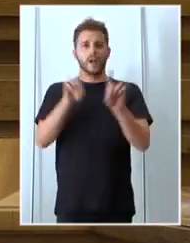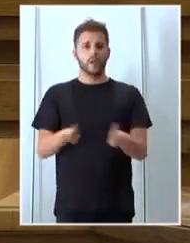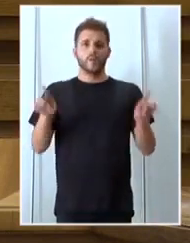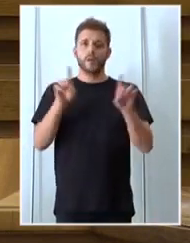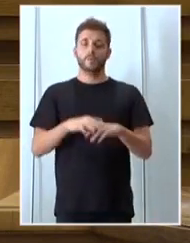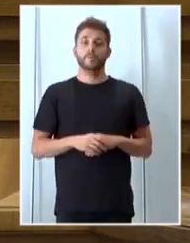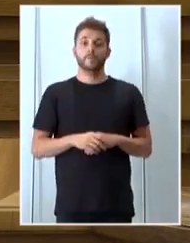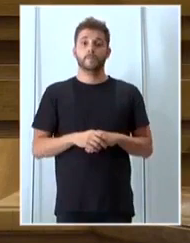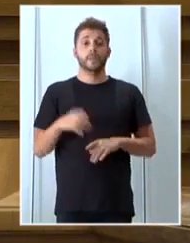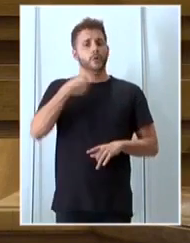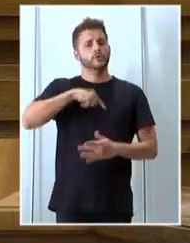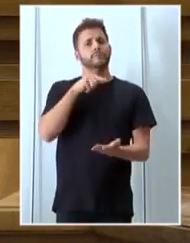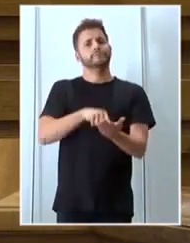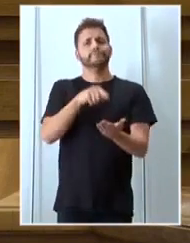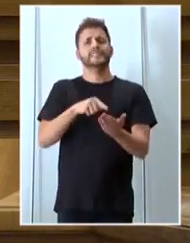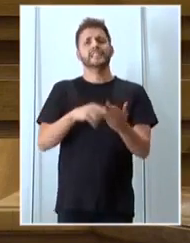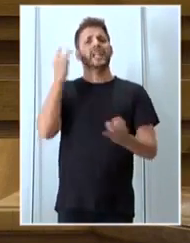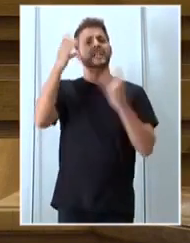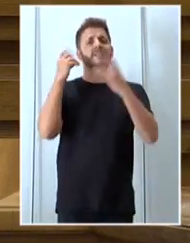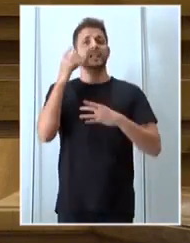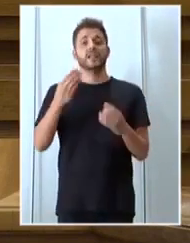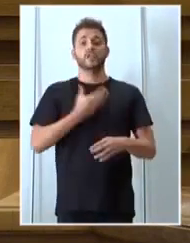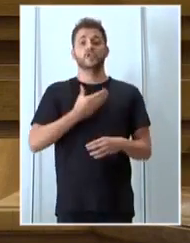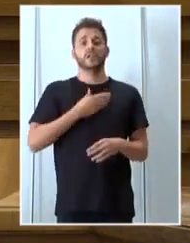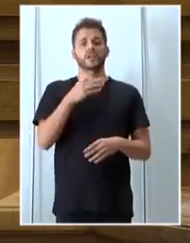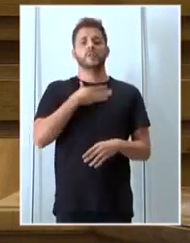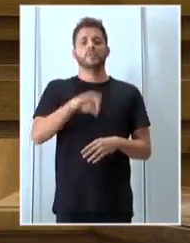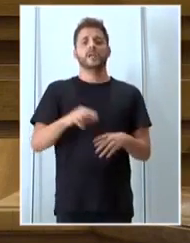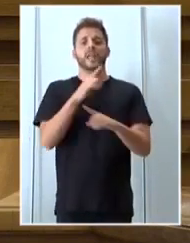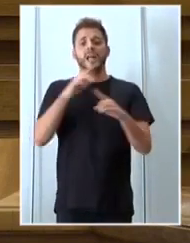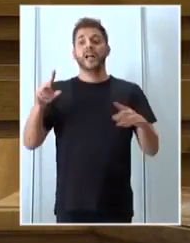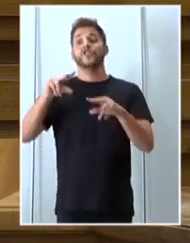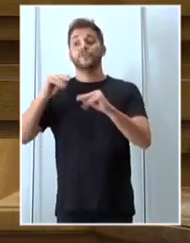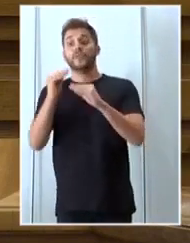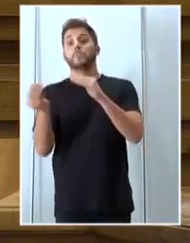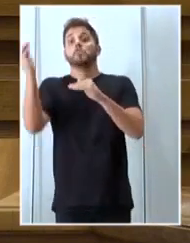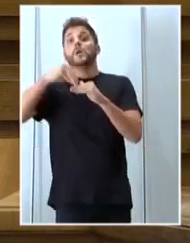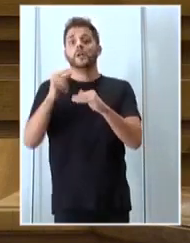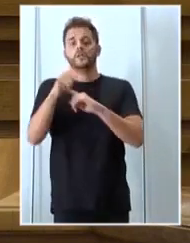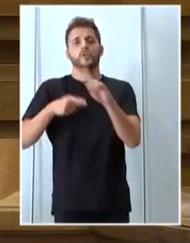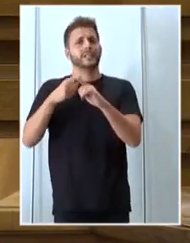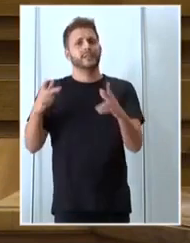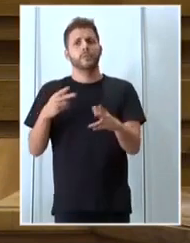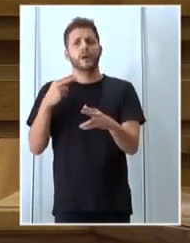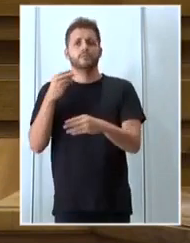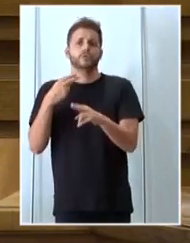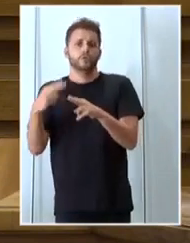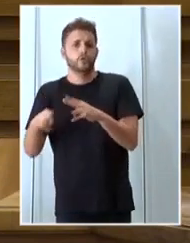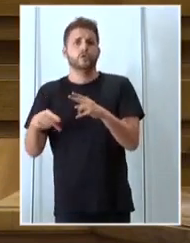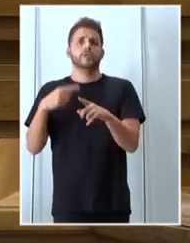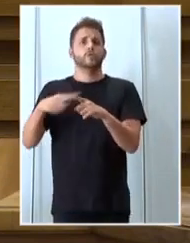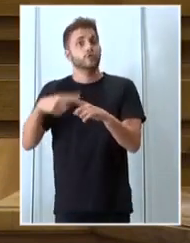volvemos a reivindicar que las entidades locales puedan usar su superávit y remanentes de tesorería, como ha pedido la FEMP, para gasto social y fomento de empleo.